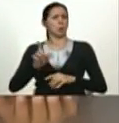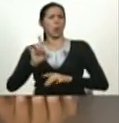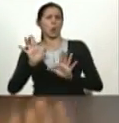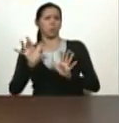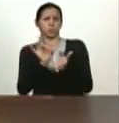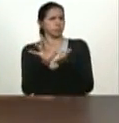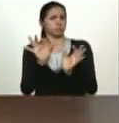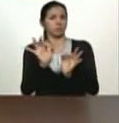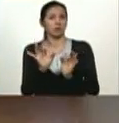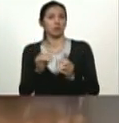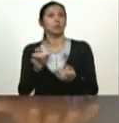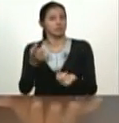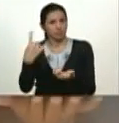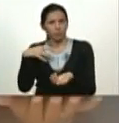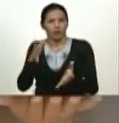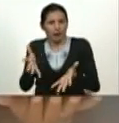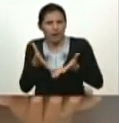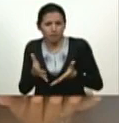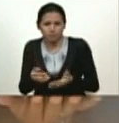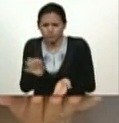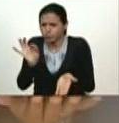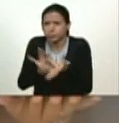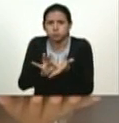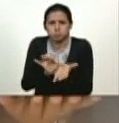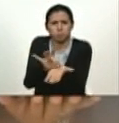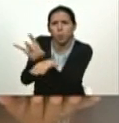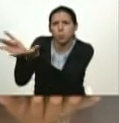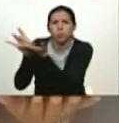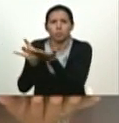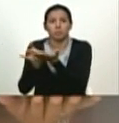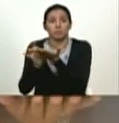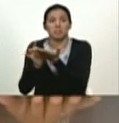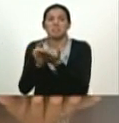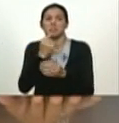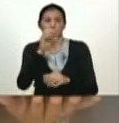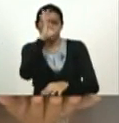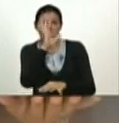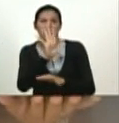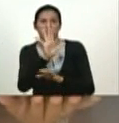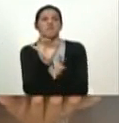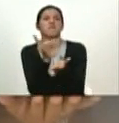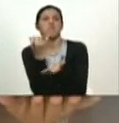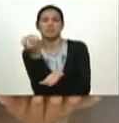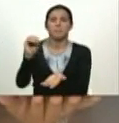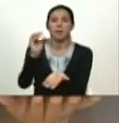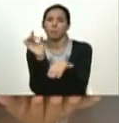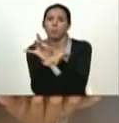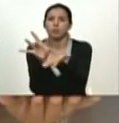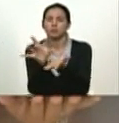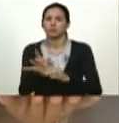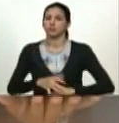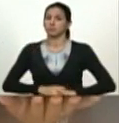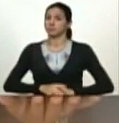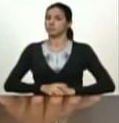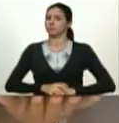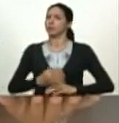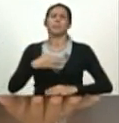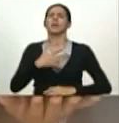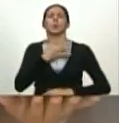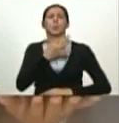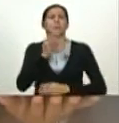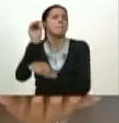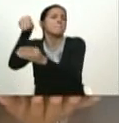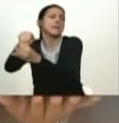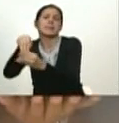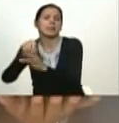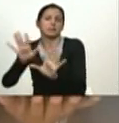Tienen amenazado a setenta y pico mil más en Argentina. No me gusta meterme en asuntos de otro país pero lo comento porque es una